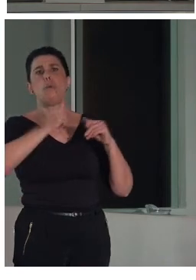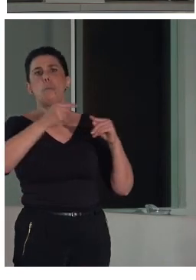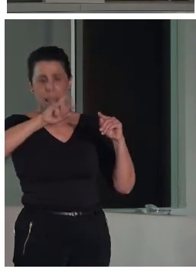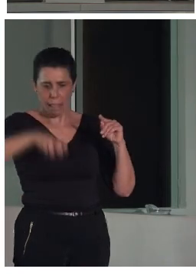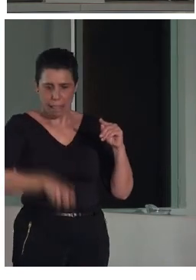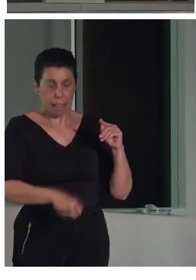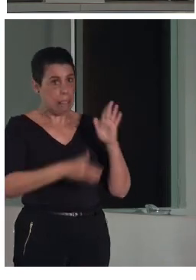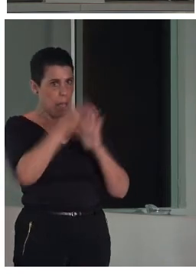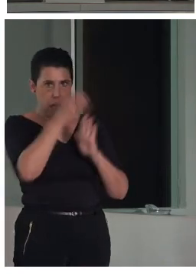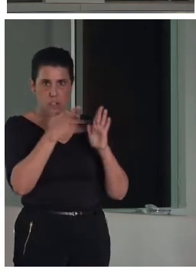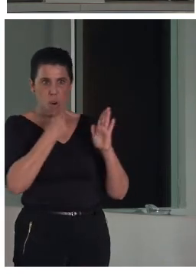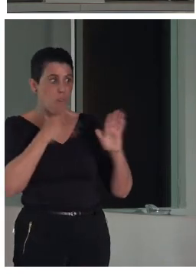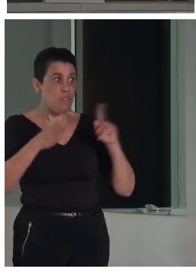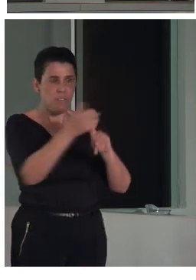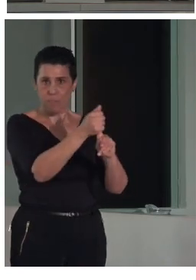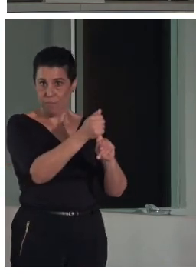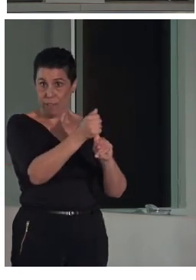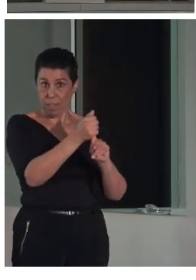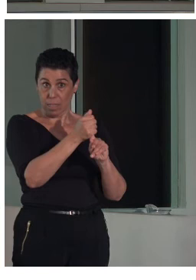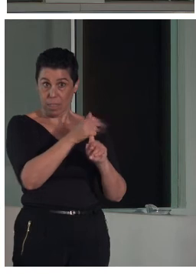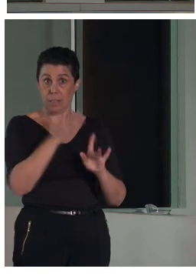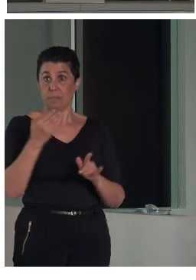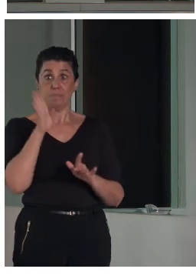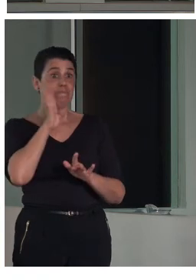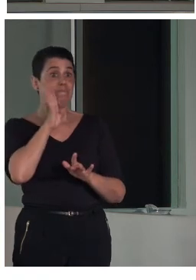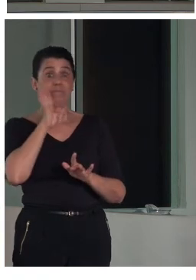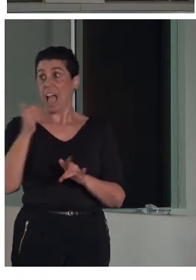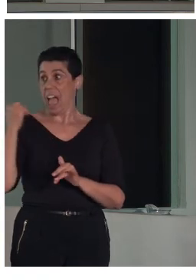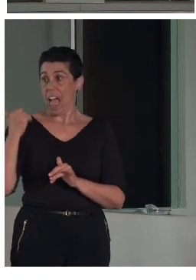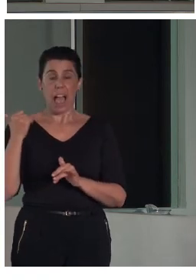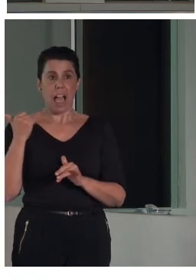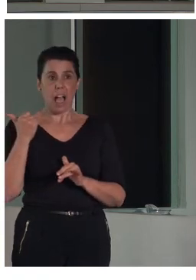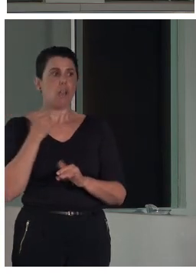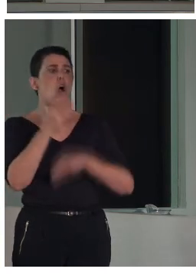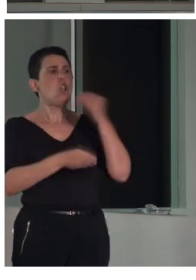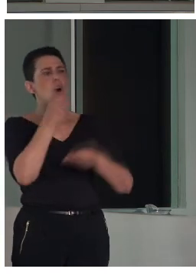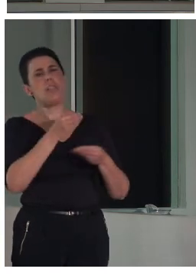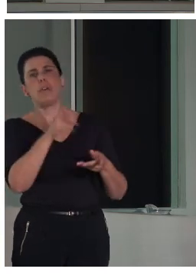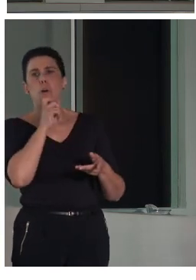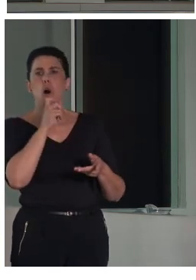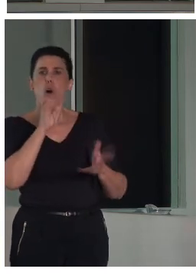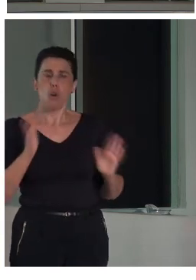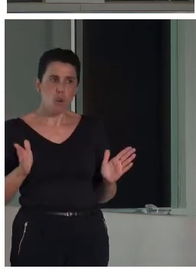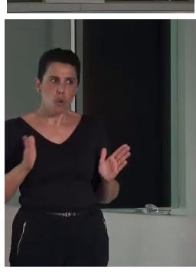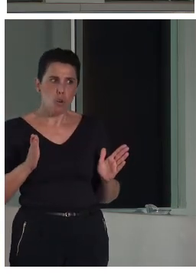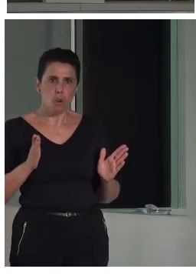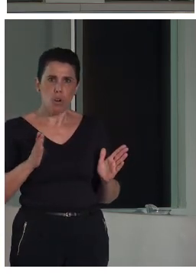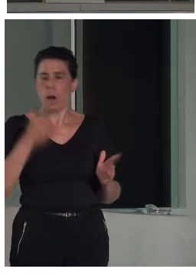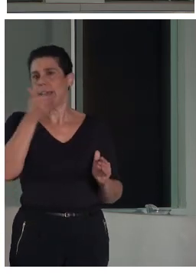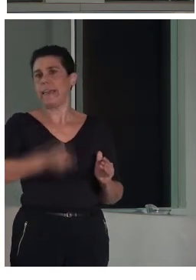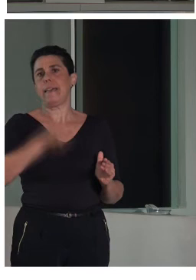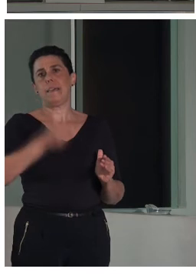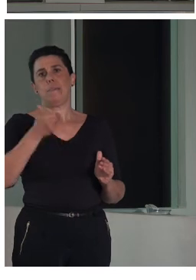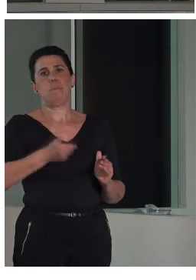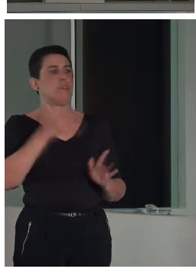y todo esto que habéis visto lo hacemos con las personas es decir aquí el papel fundamental la